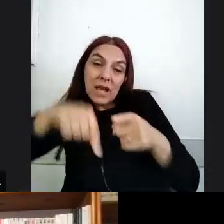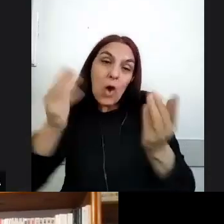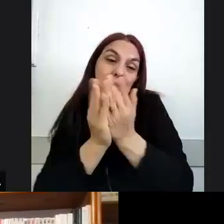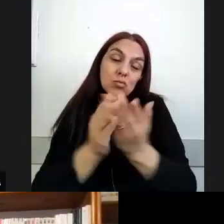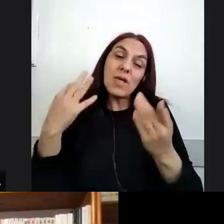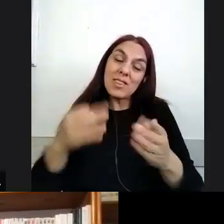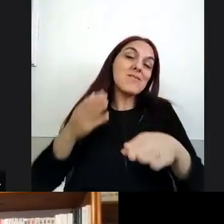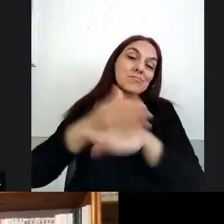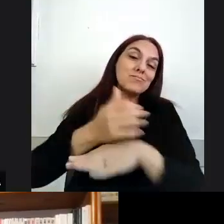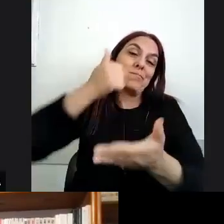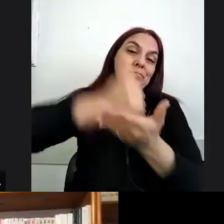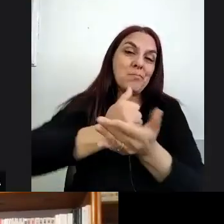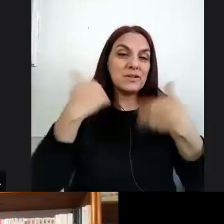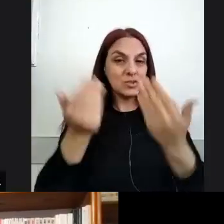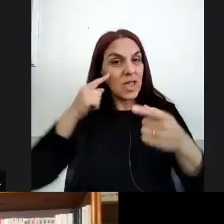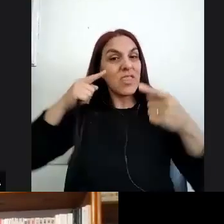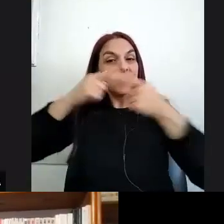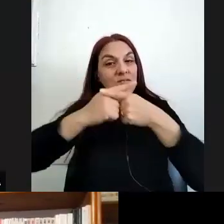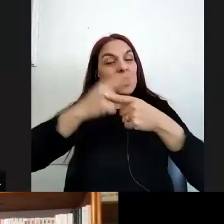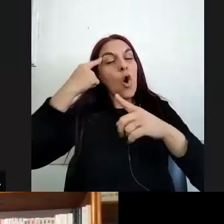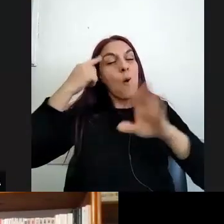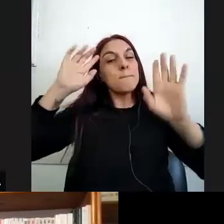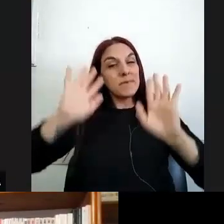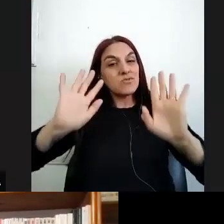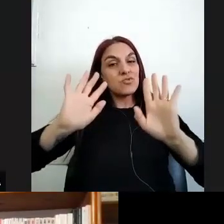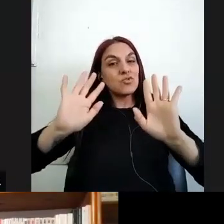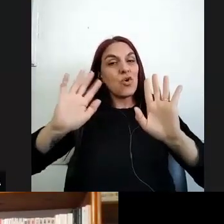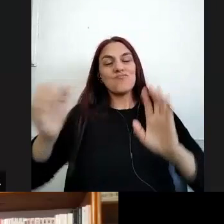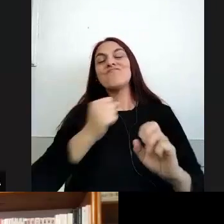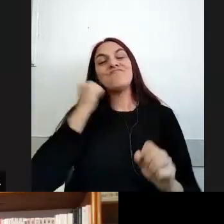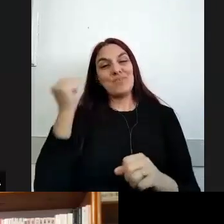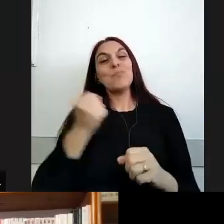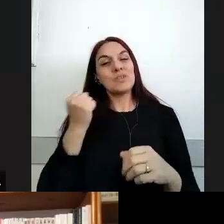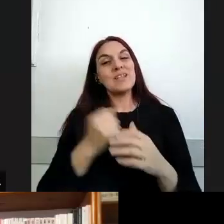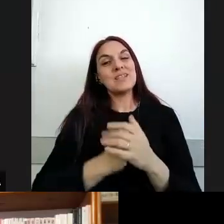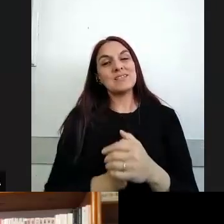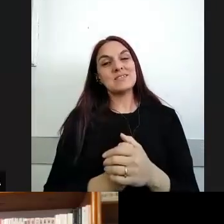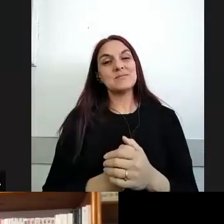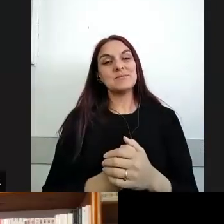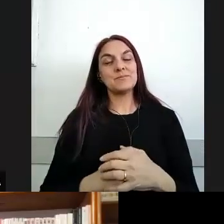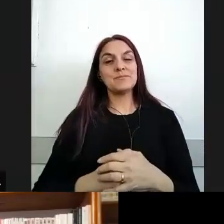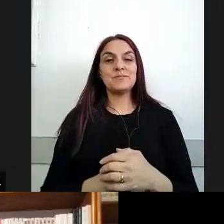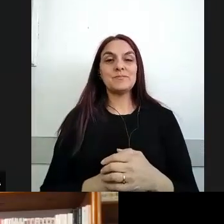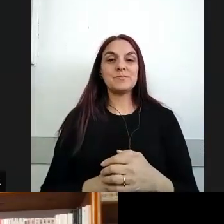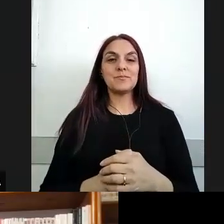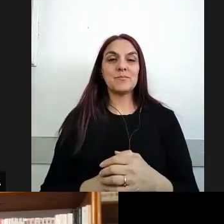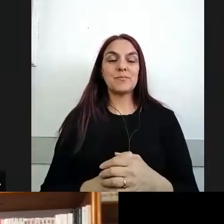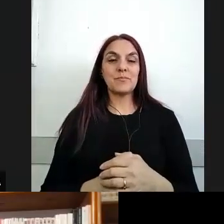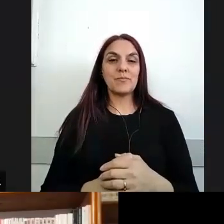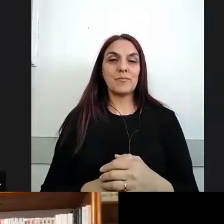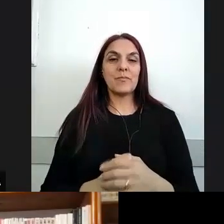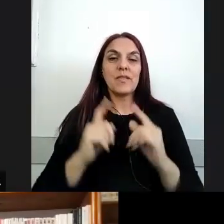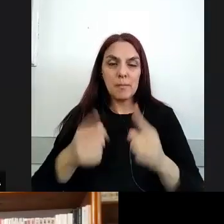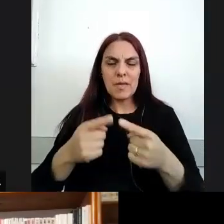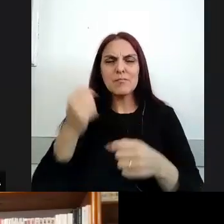entonces estos desafíos me parece que que son muy importantes entre ellos digamos también conocer